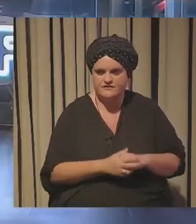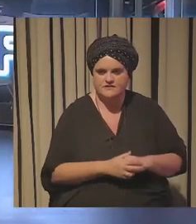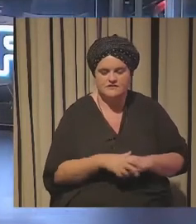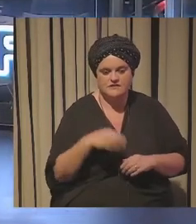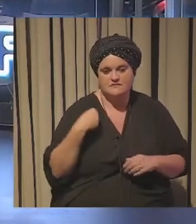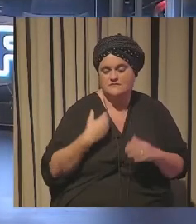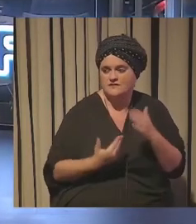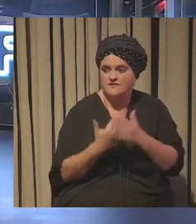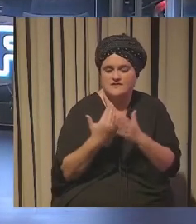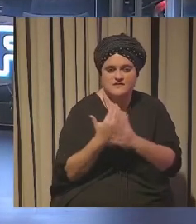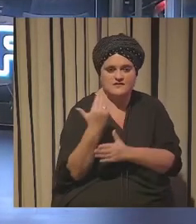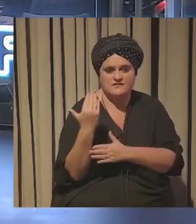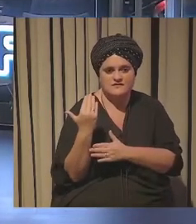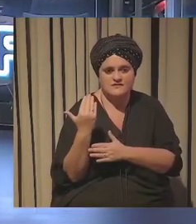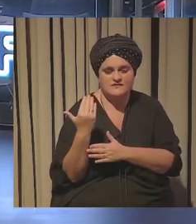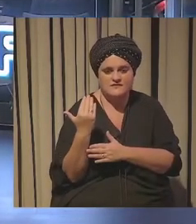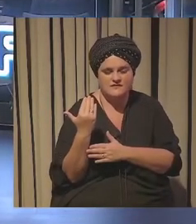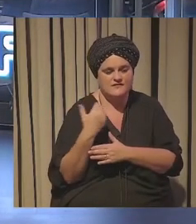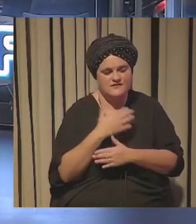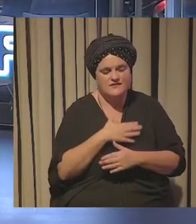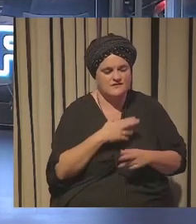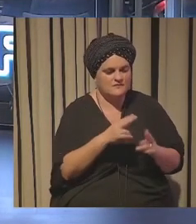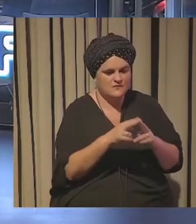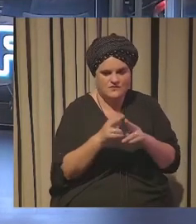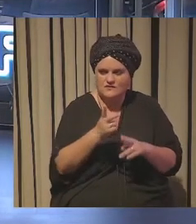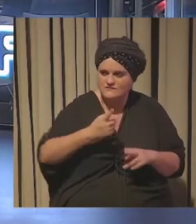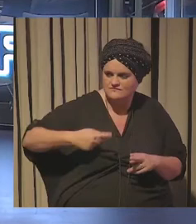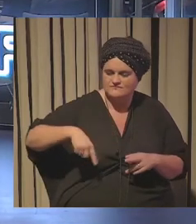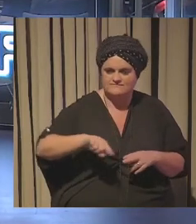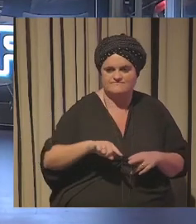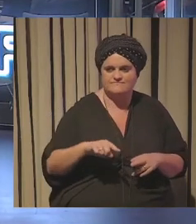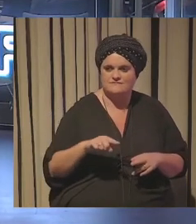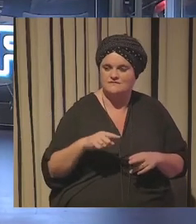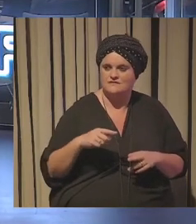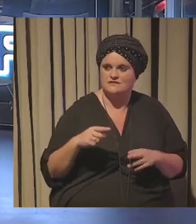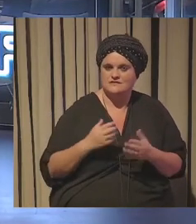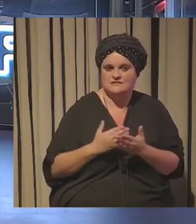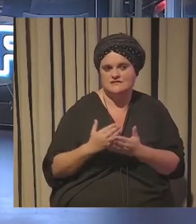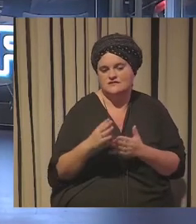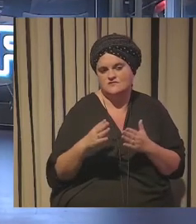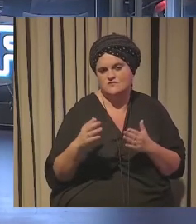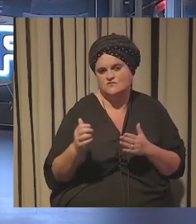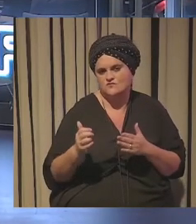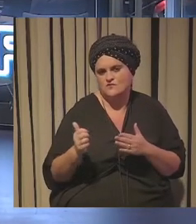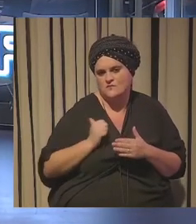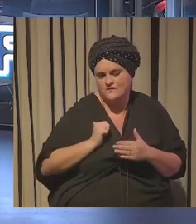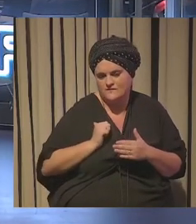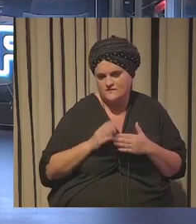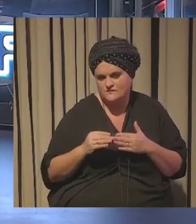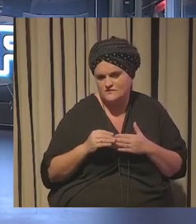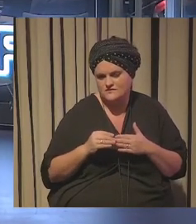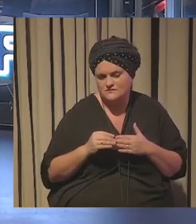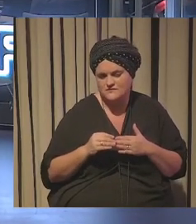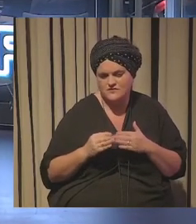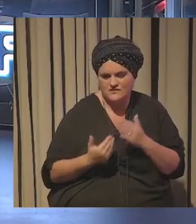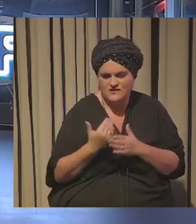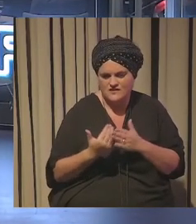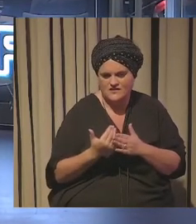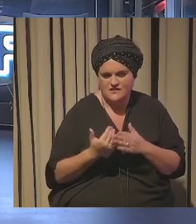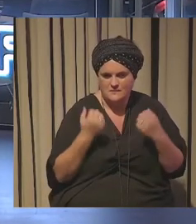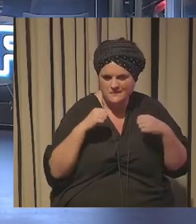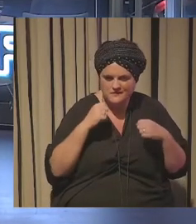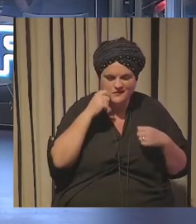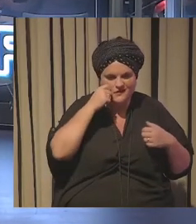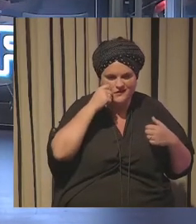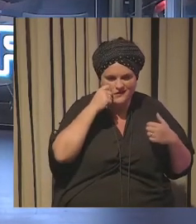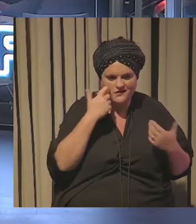sí que os quería preguntar estamos hablando mucho de utilizar las tendencias pero en el plano práctico en vuestro día a día qué